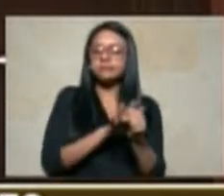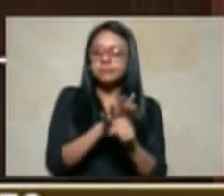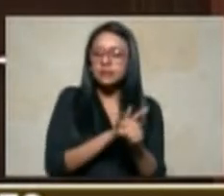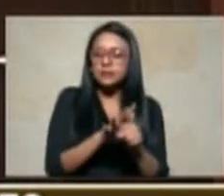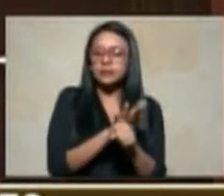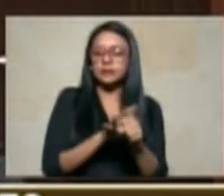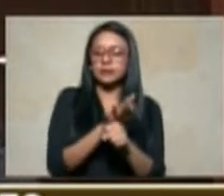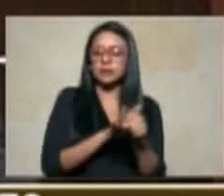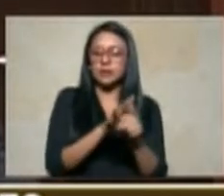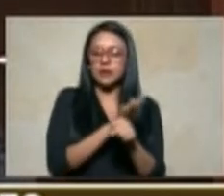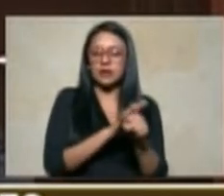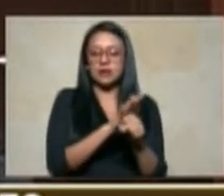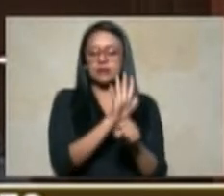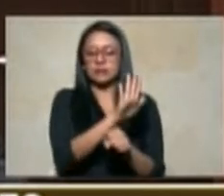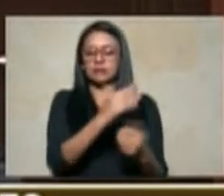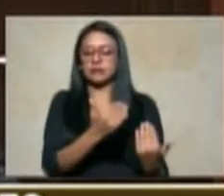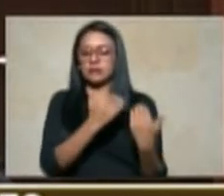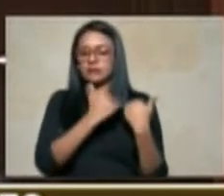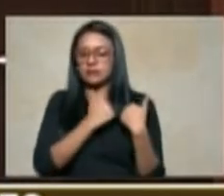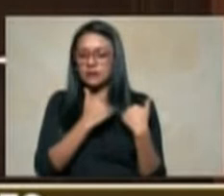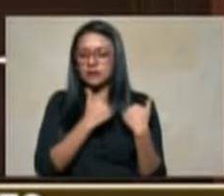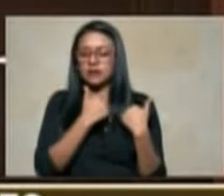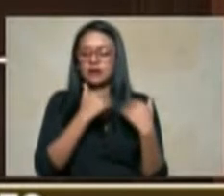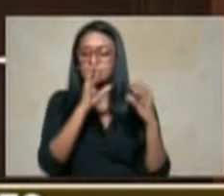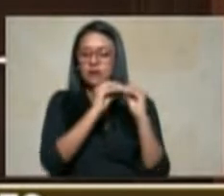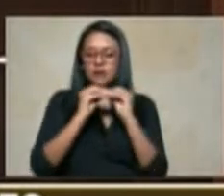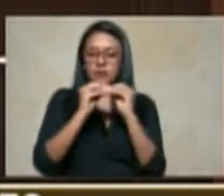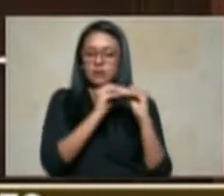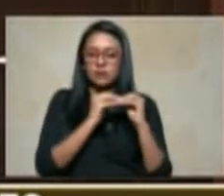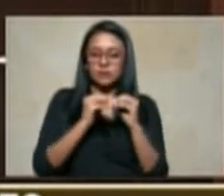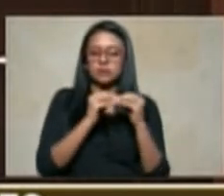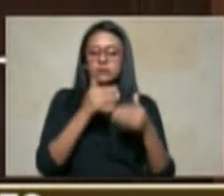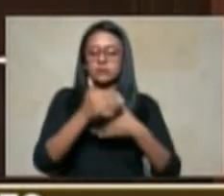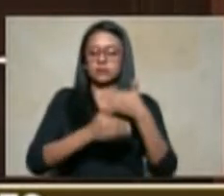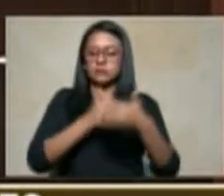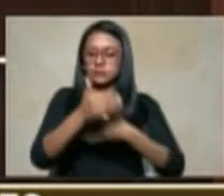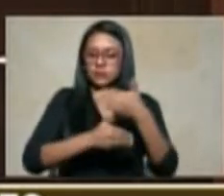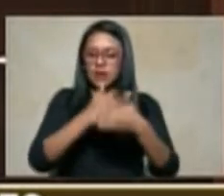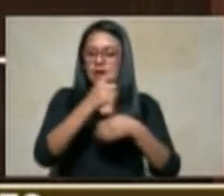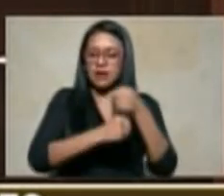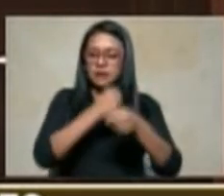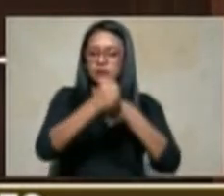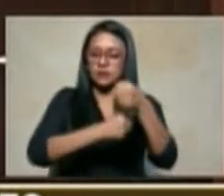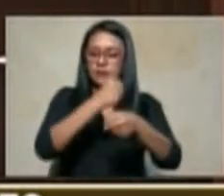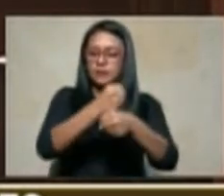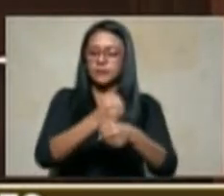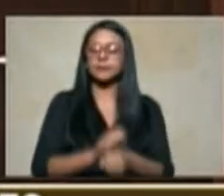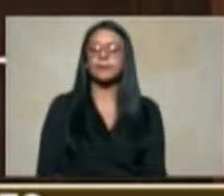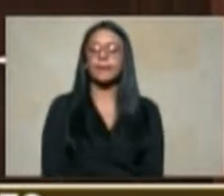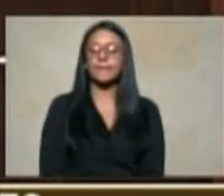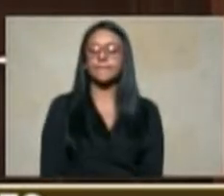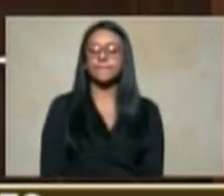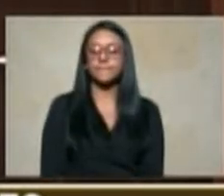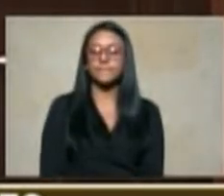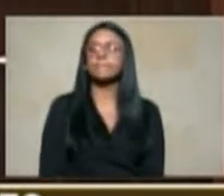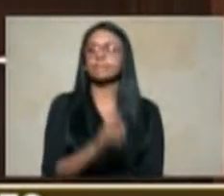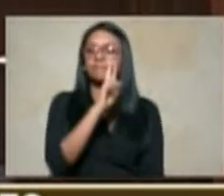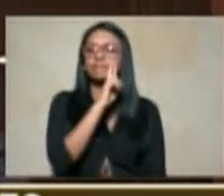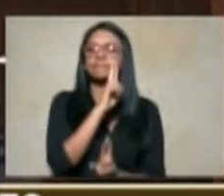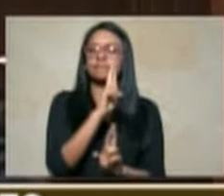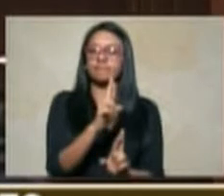terminar con el paso de los años ha reconocido la jurisprudencia